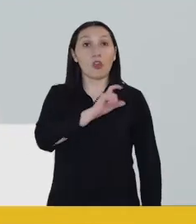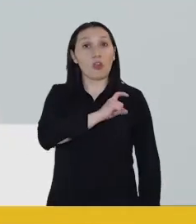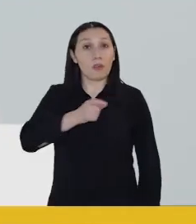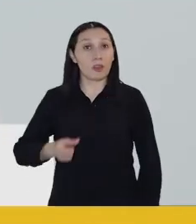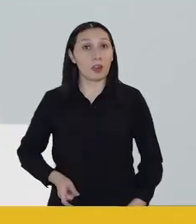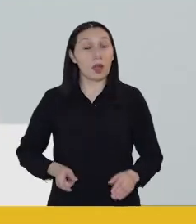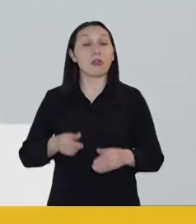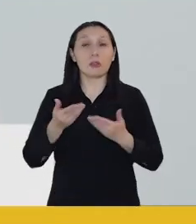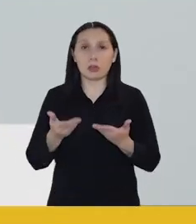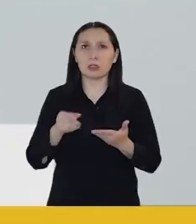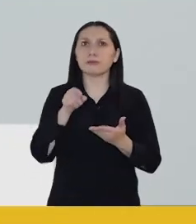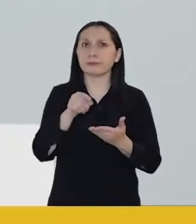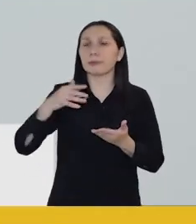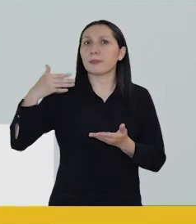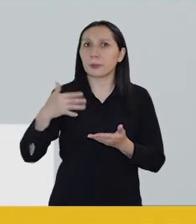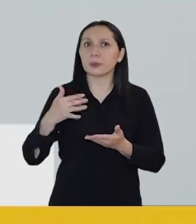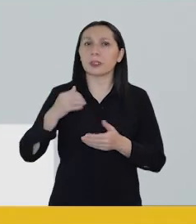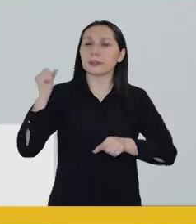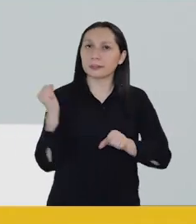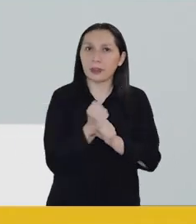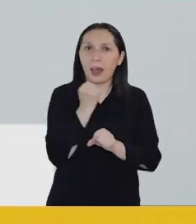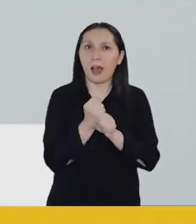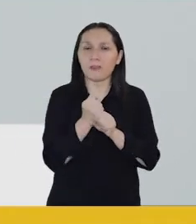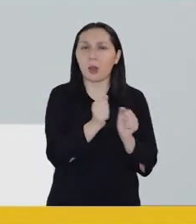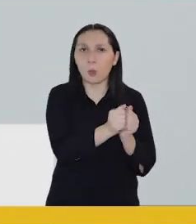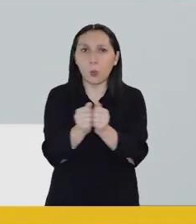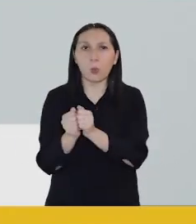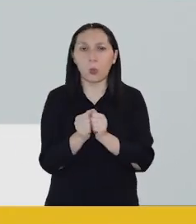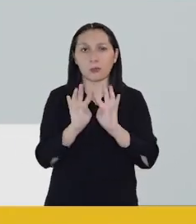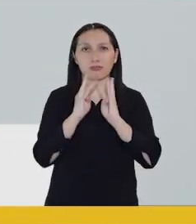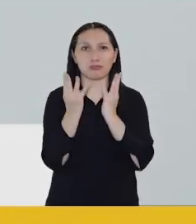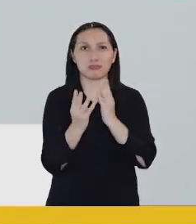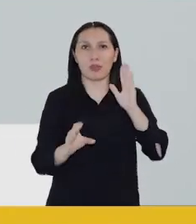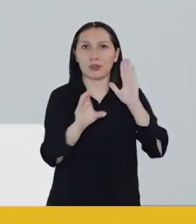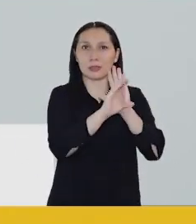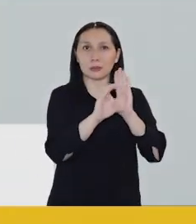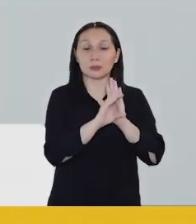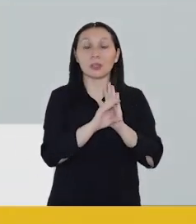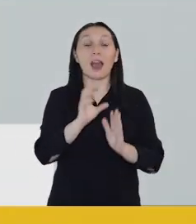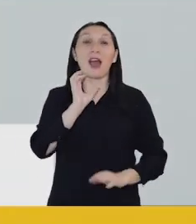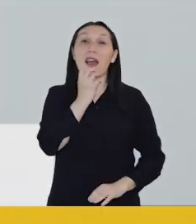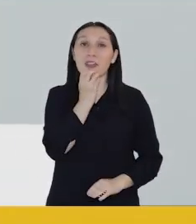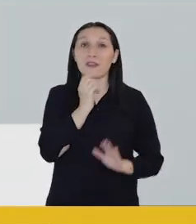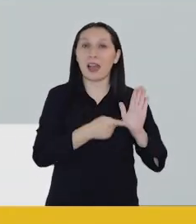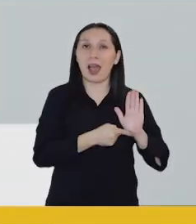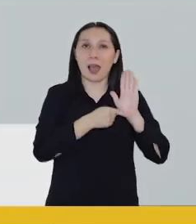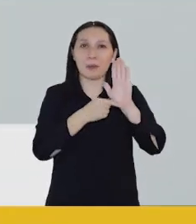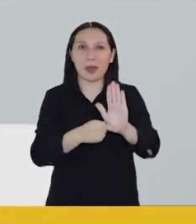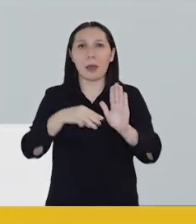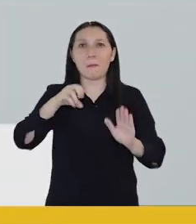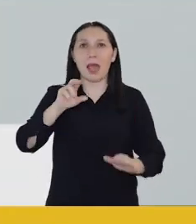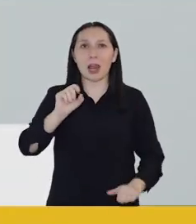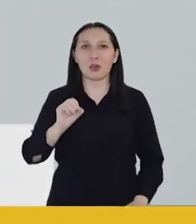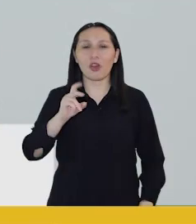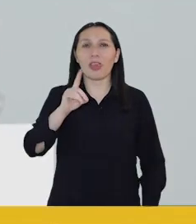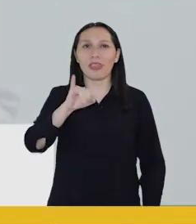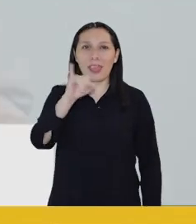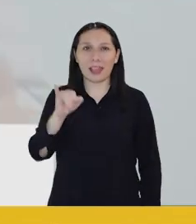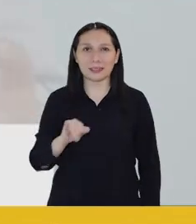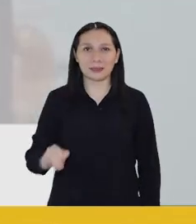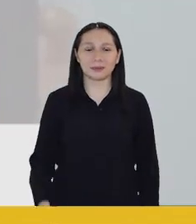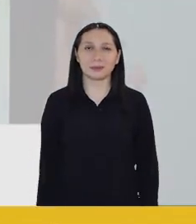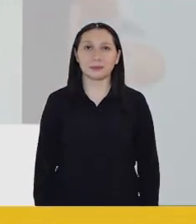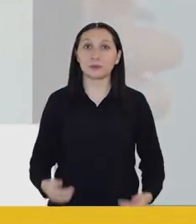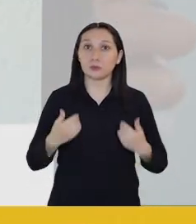Los gobernadores serán claves en el trabajo con nuestros constituyentes. En Antofagasta te presento a Marco Antonio